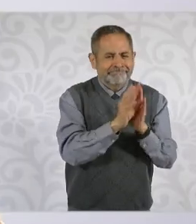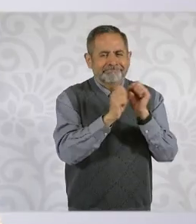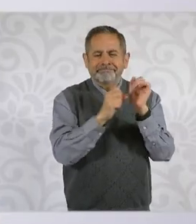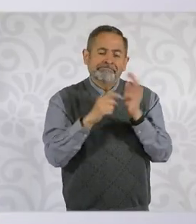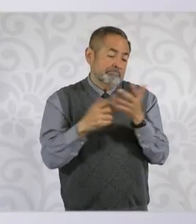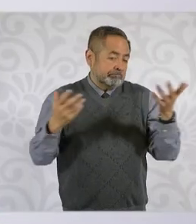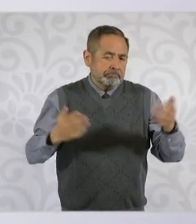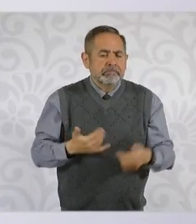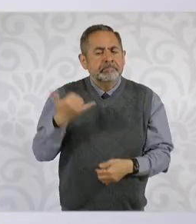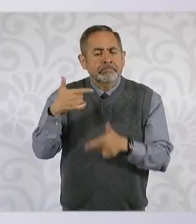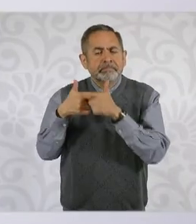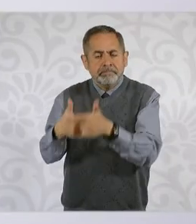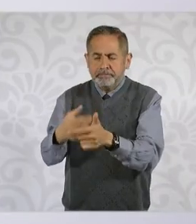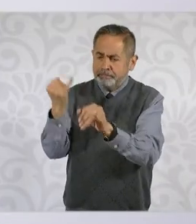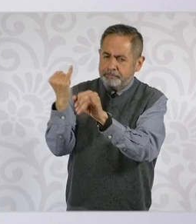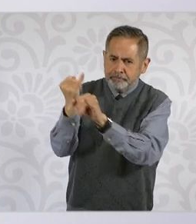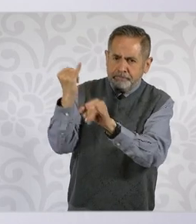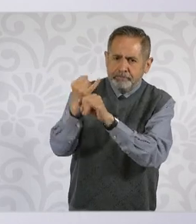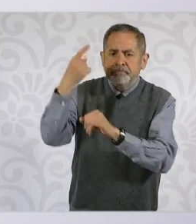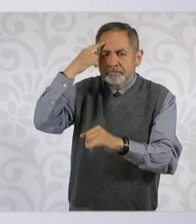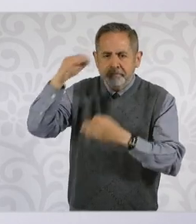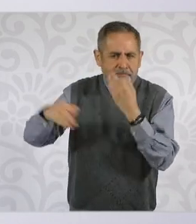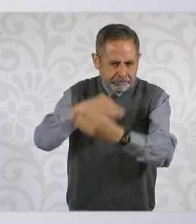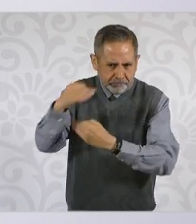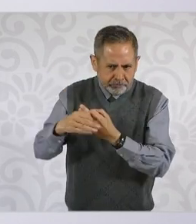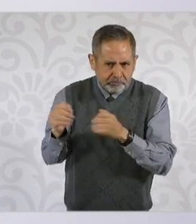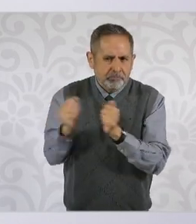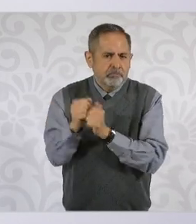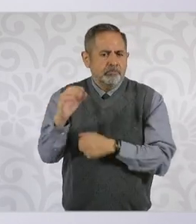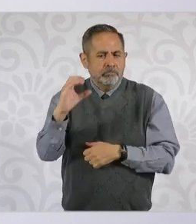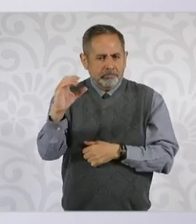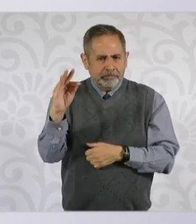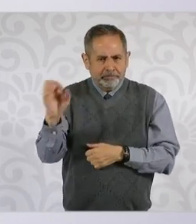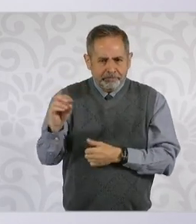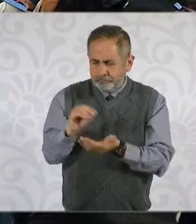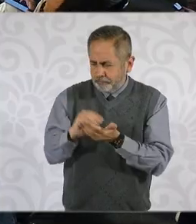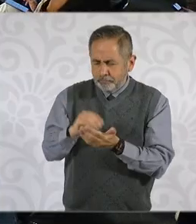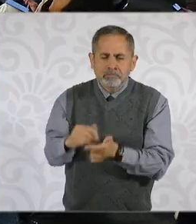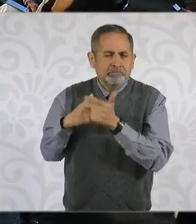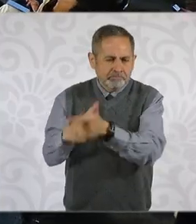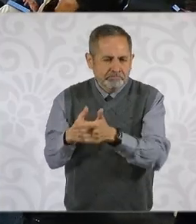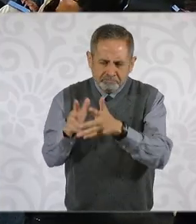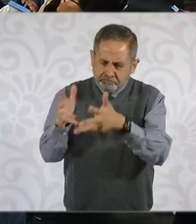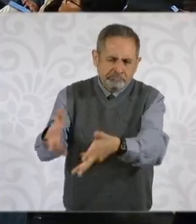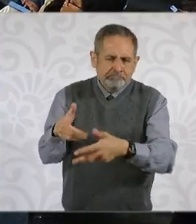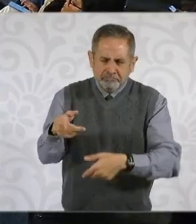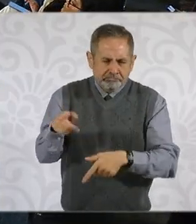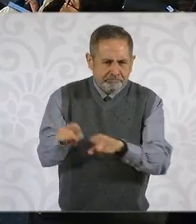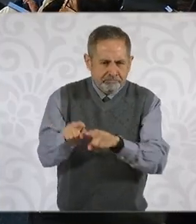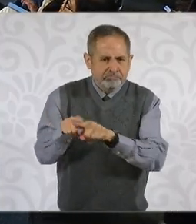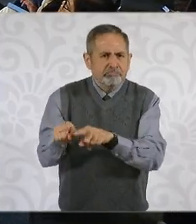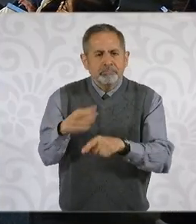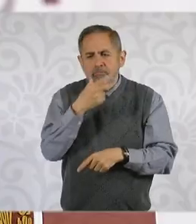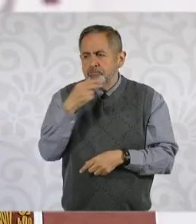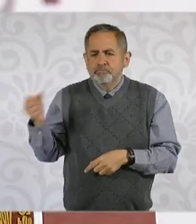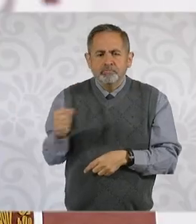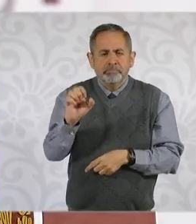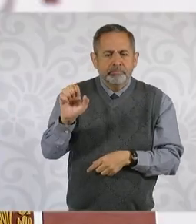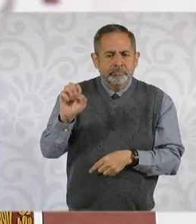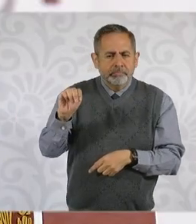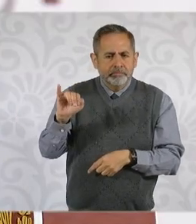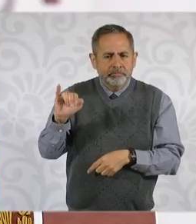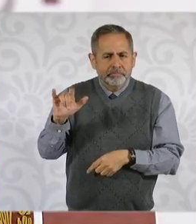internet para todos, con Comisión Federal de Electricidad. Ahí se queda Emiliano, es